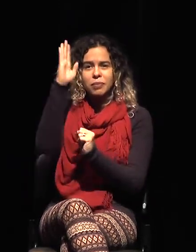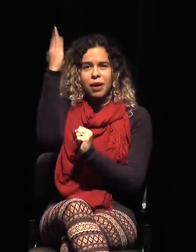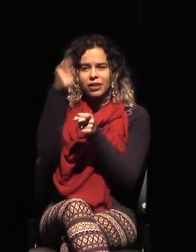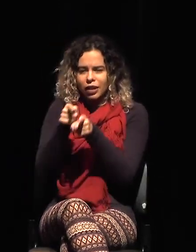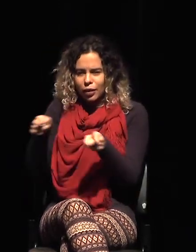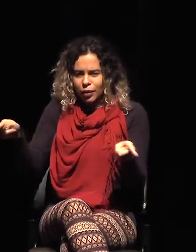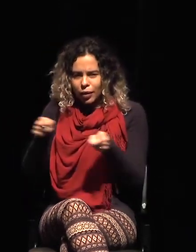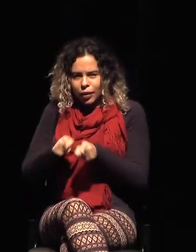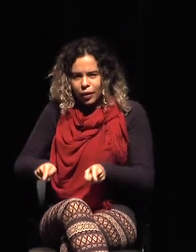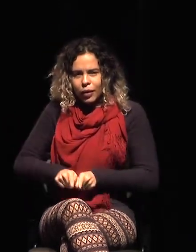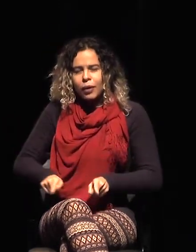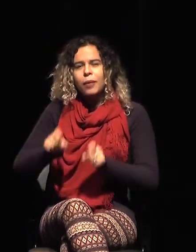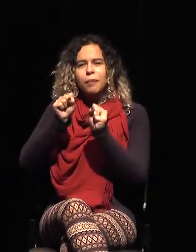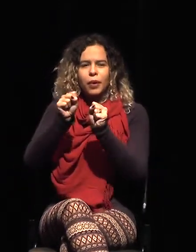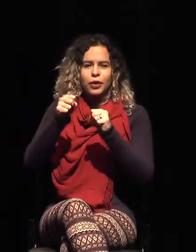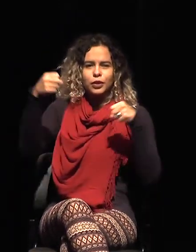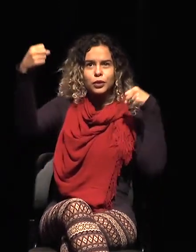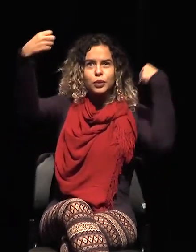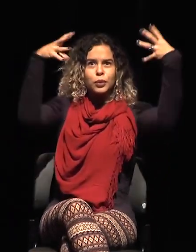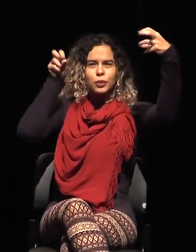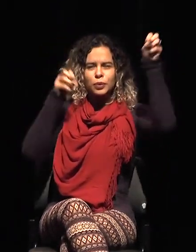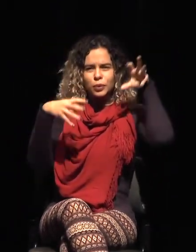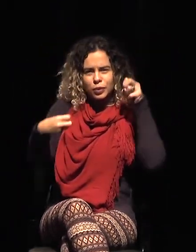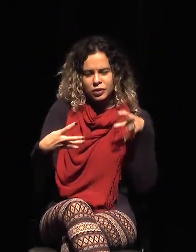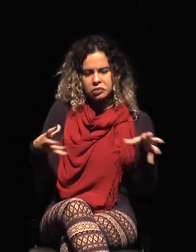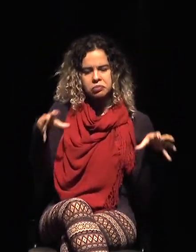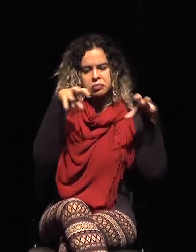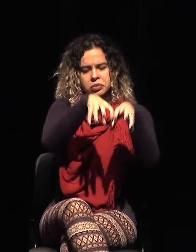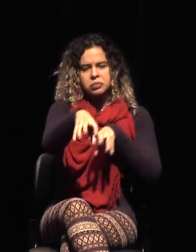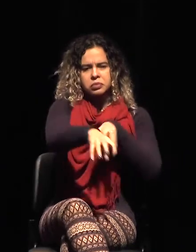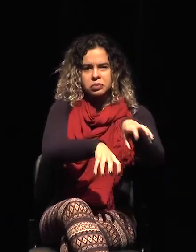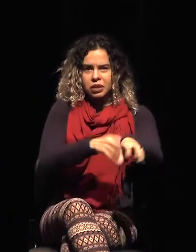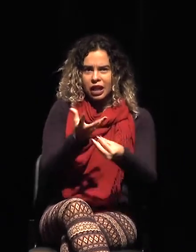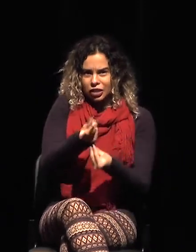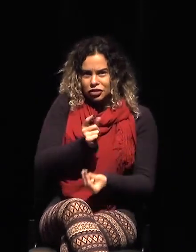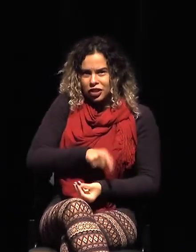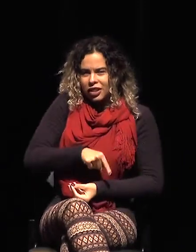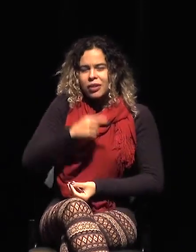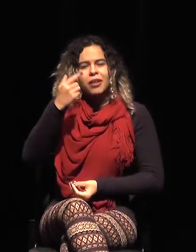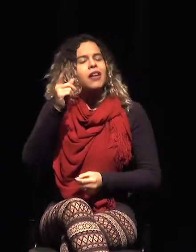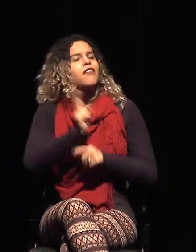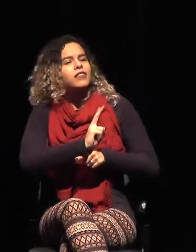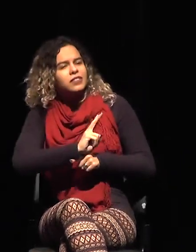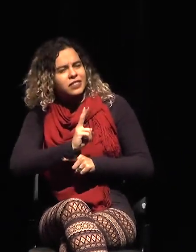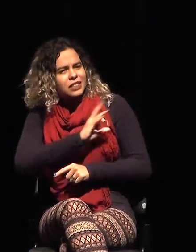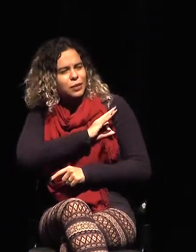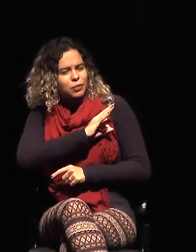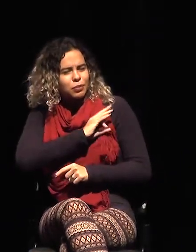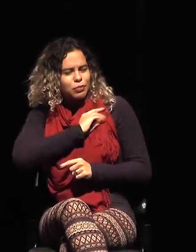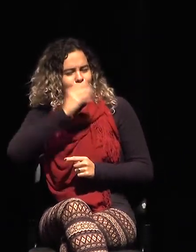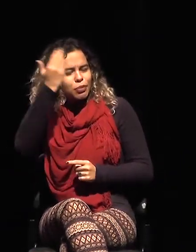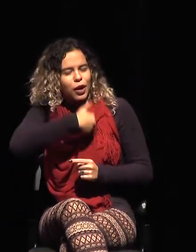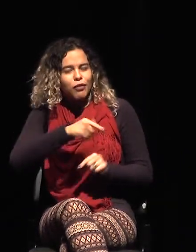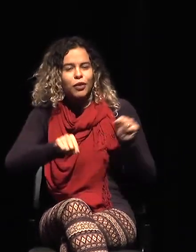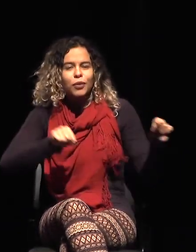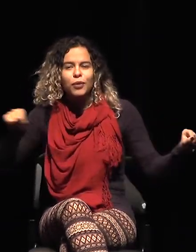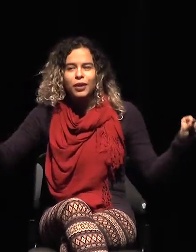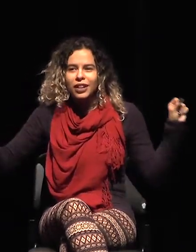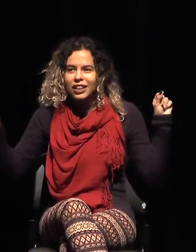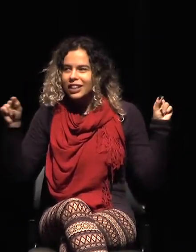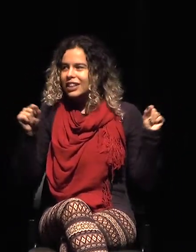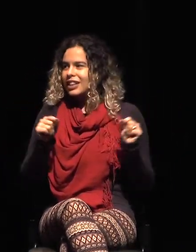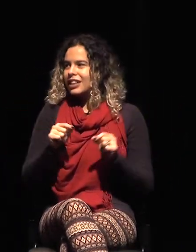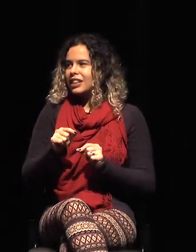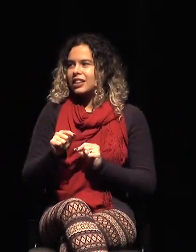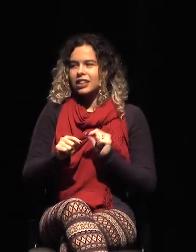relés, cualquier cosa. Es muy difícil que cada miembro del Ministerio Público o cada uno de recaudación entienda